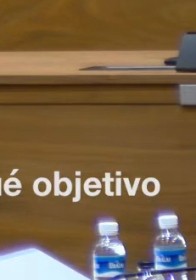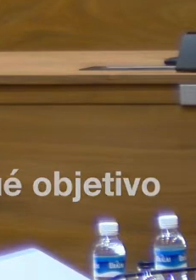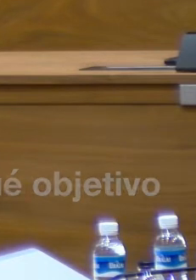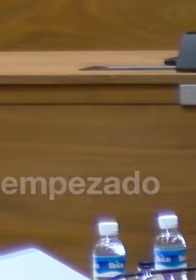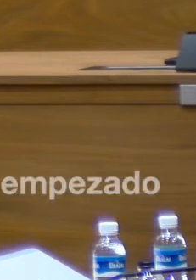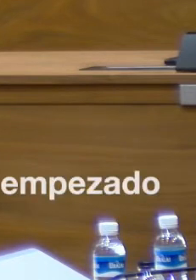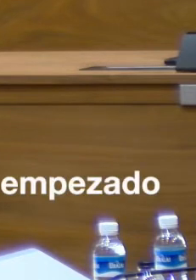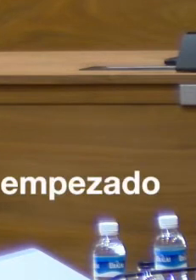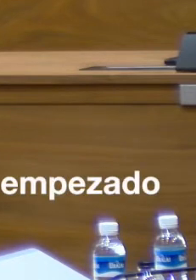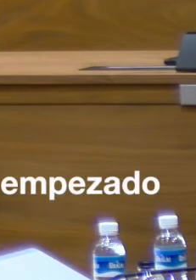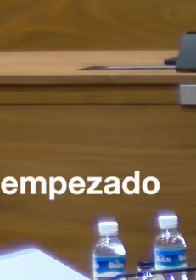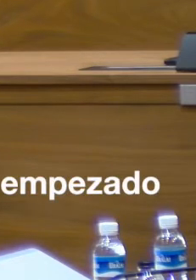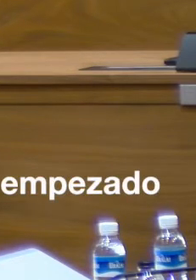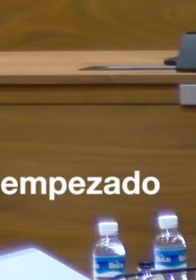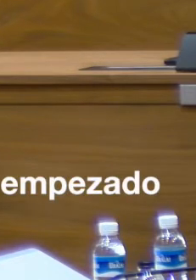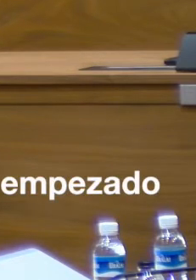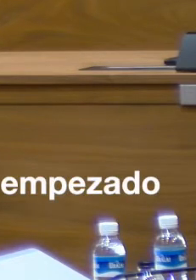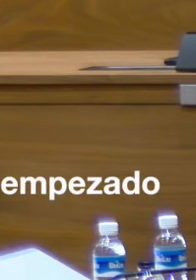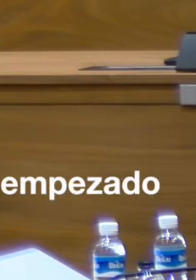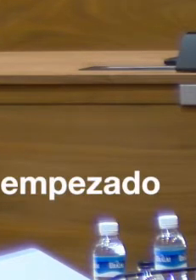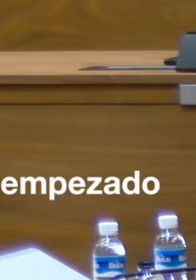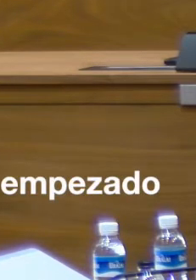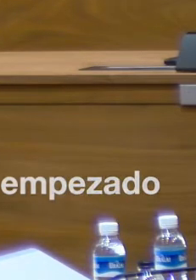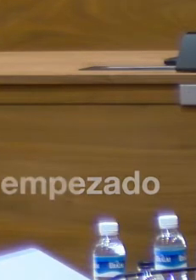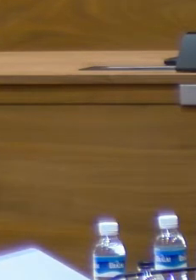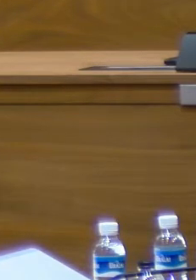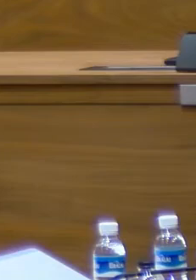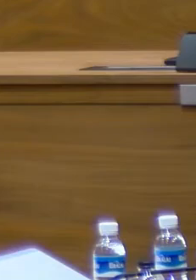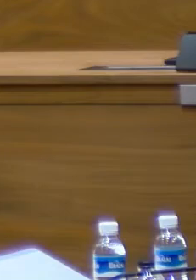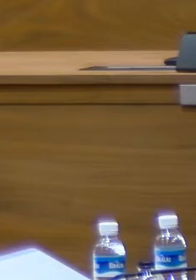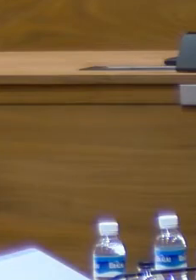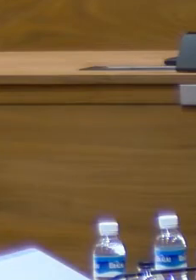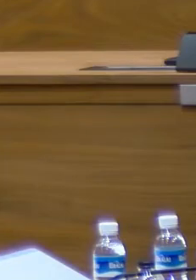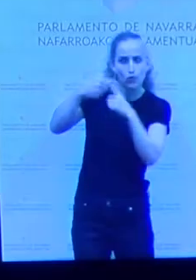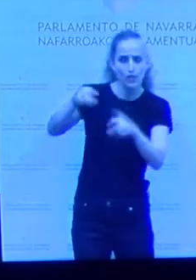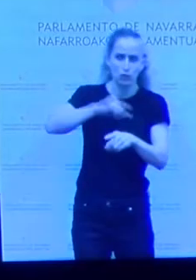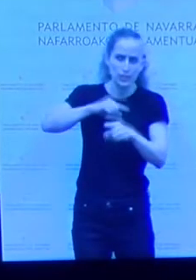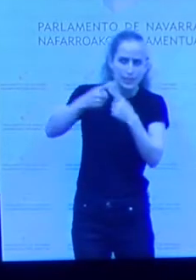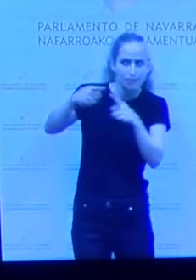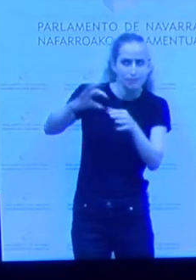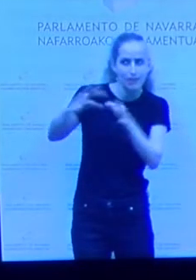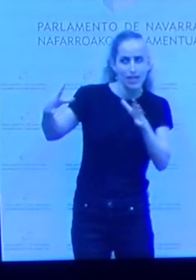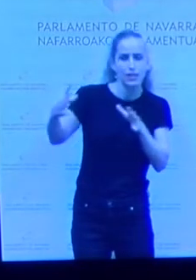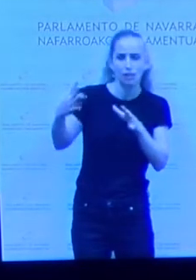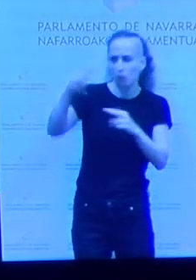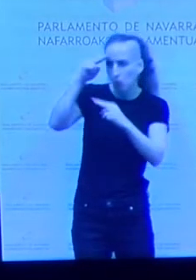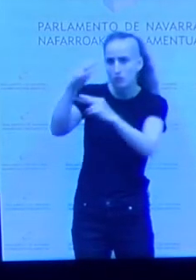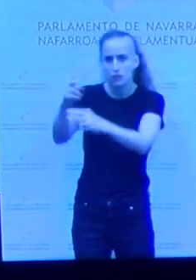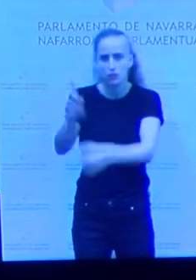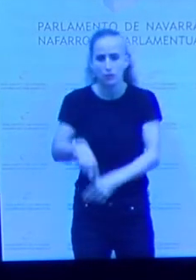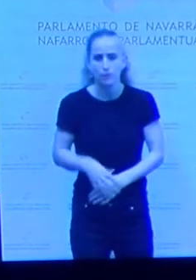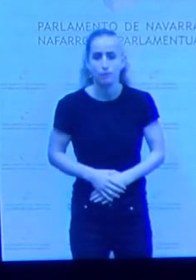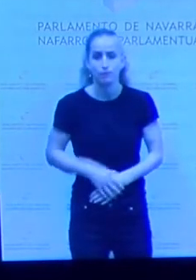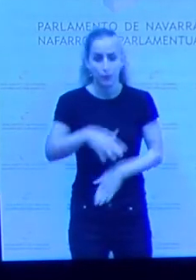qué objetivo se pretende con el plan de convivencia que se ha empezado a elaborar? Para este Gobierno la convivencia